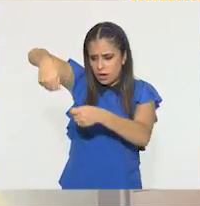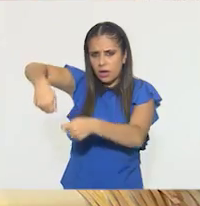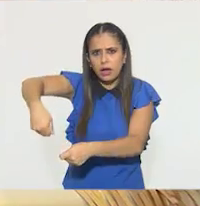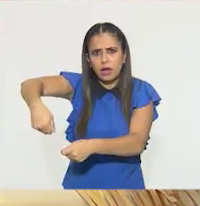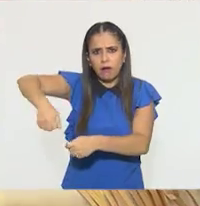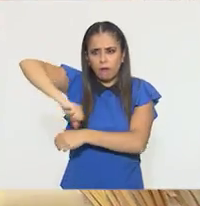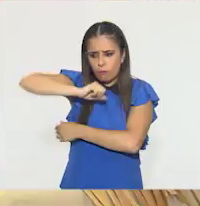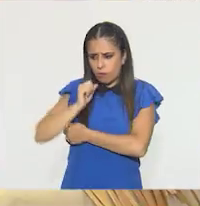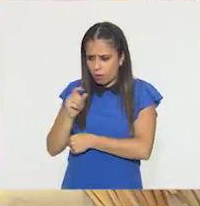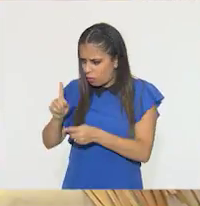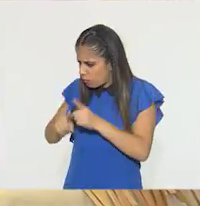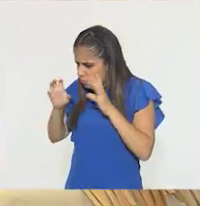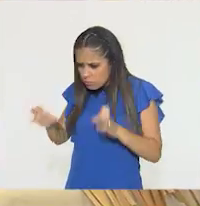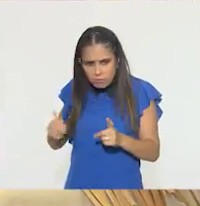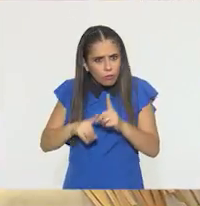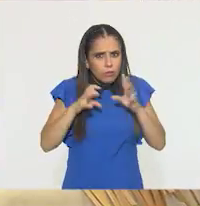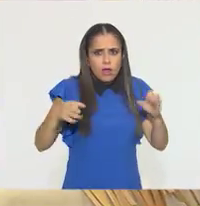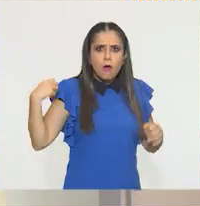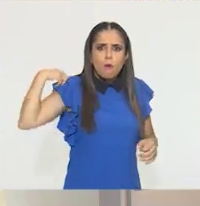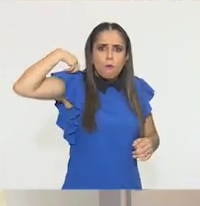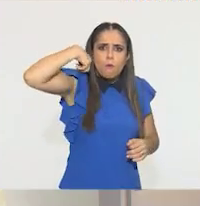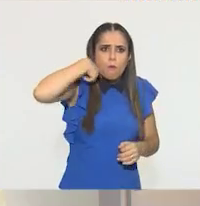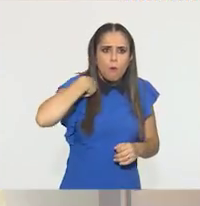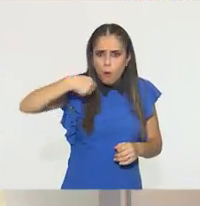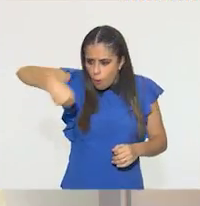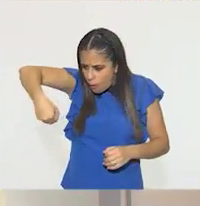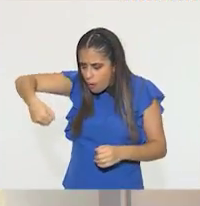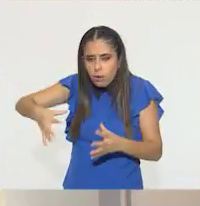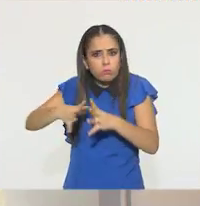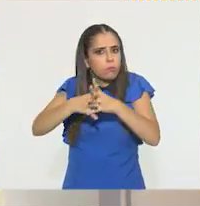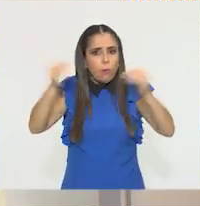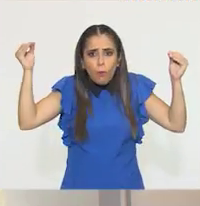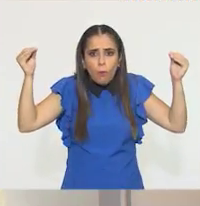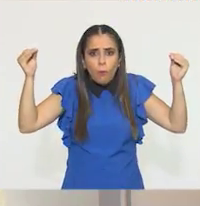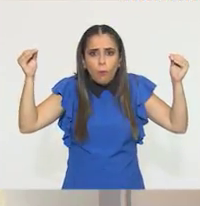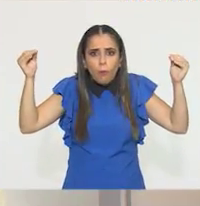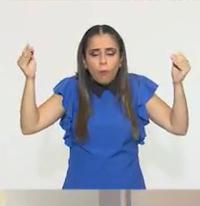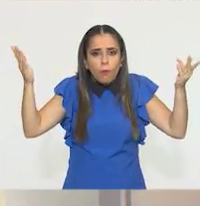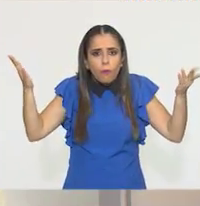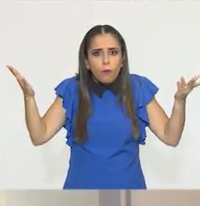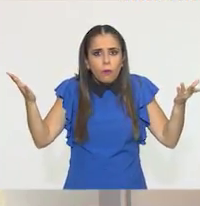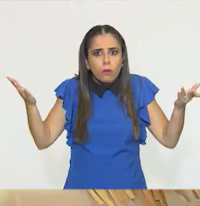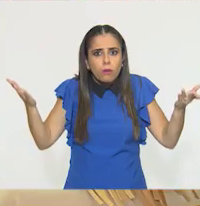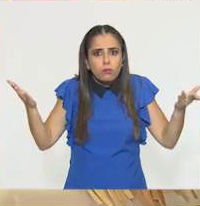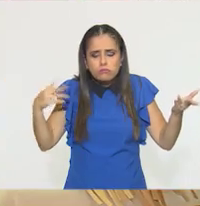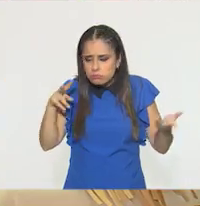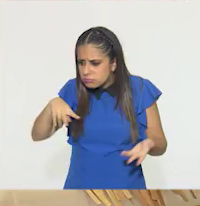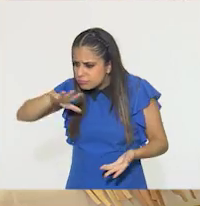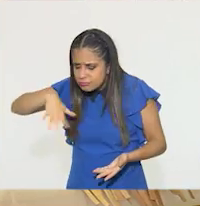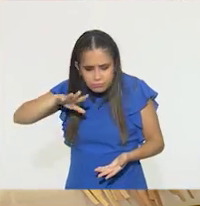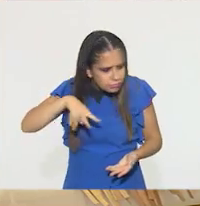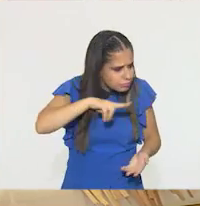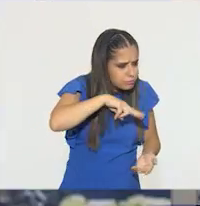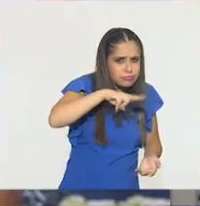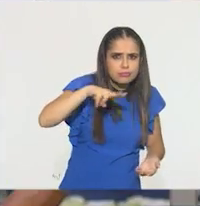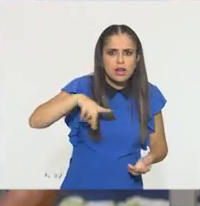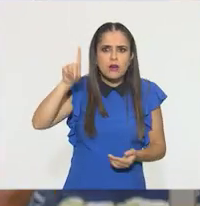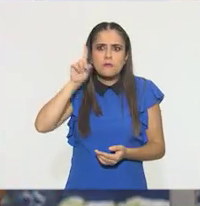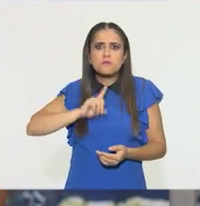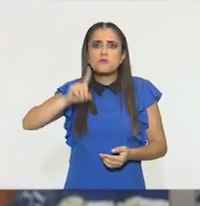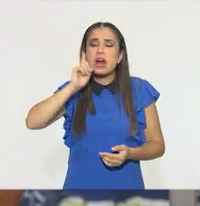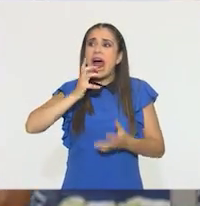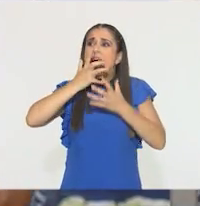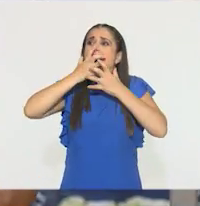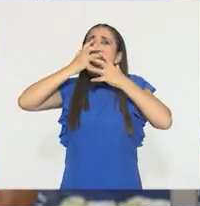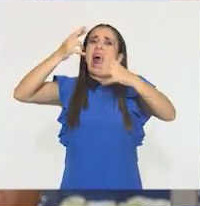de la silla. Pero, ¡sorpresa! La bolsa había desaparecido. Entonces, aquella mujer iba a gritar,